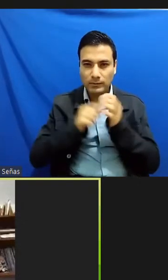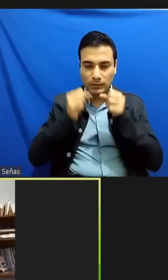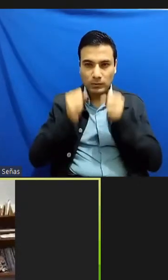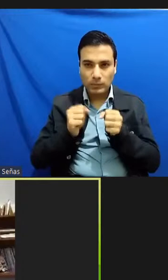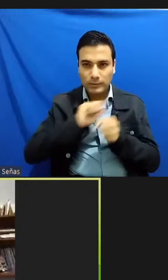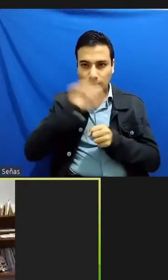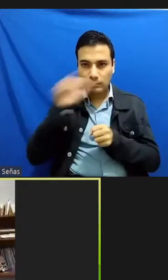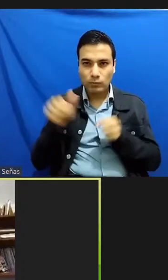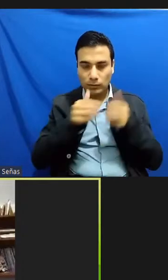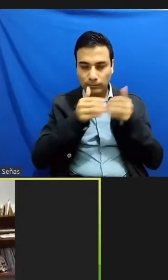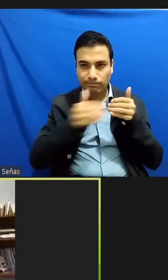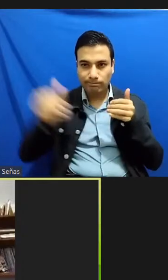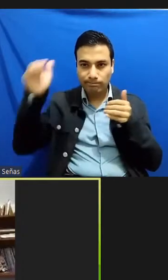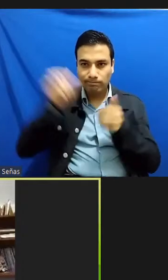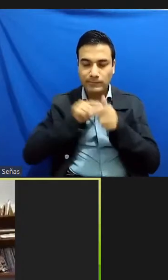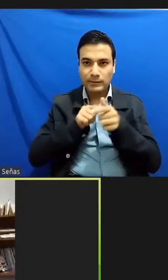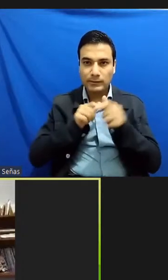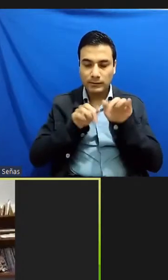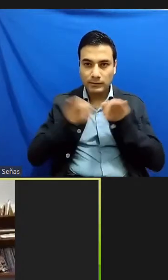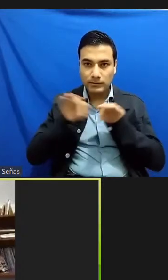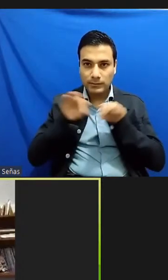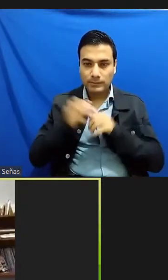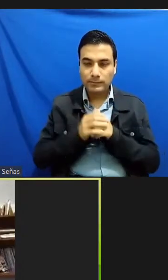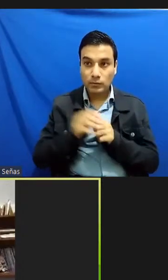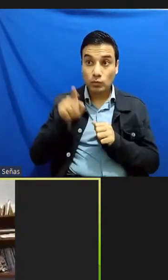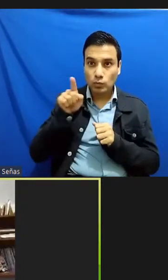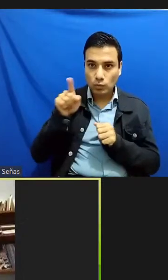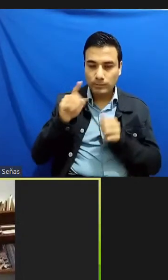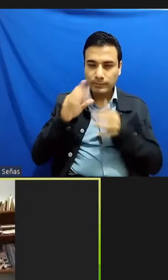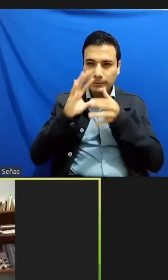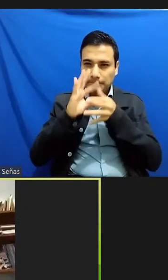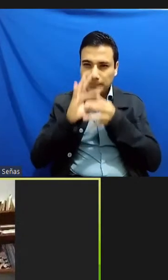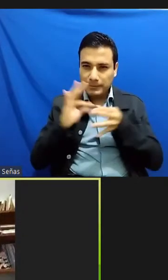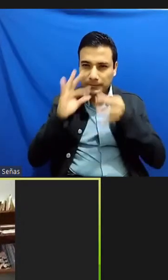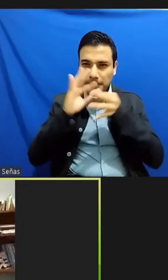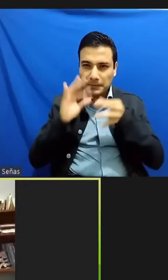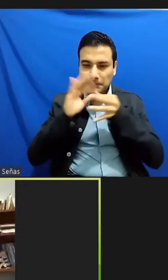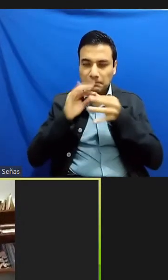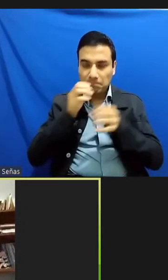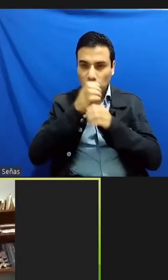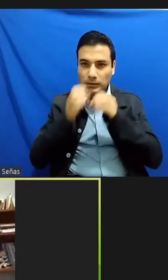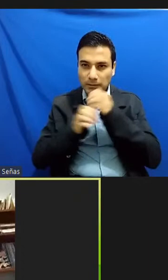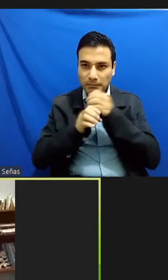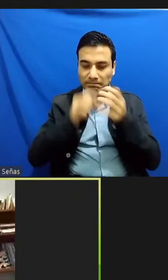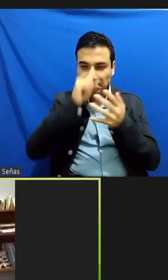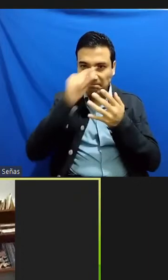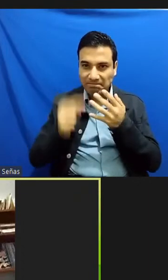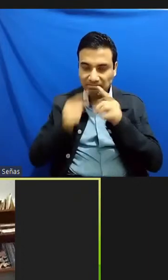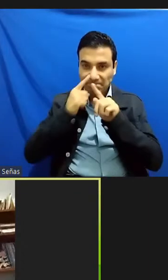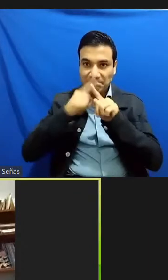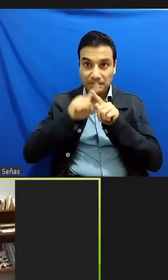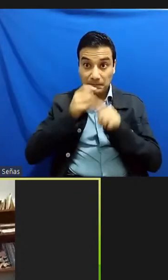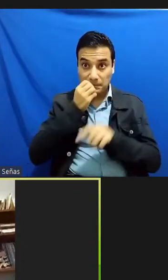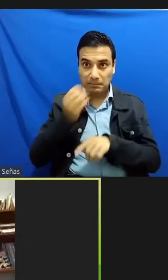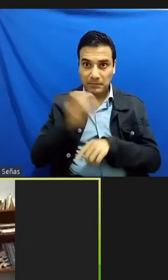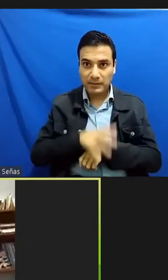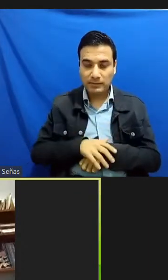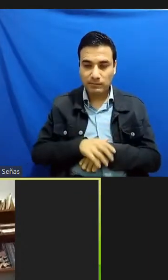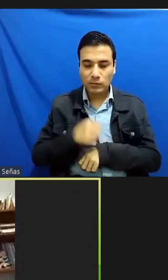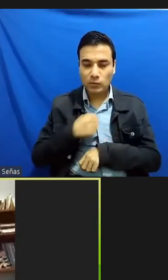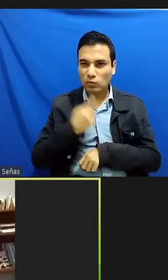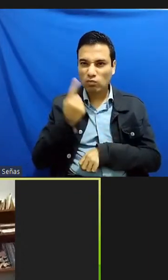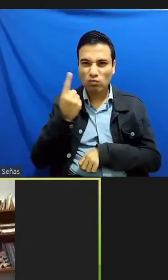de las tantas cosas que has dicho fascinantes a mí se me quedó pues esta relación entre